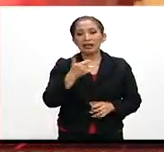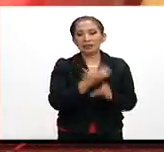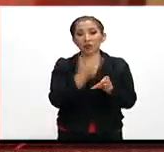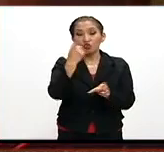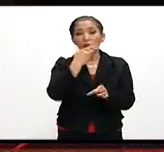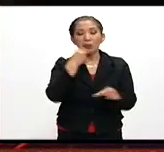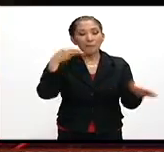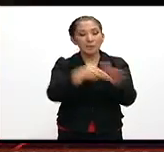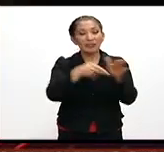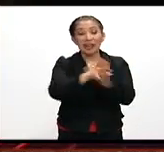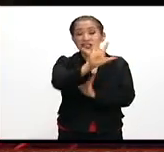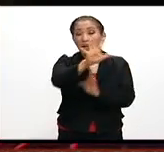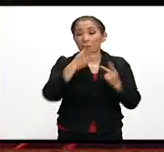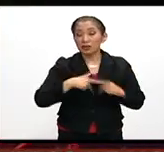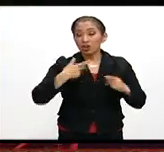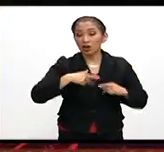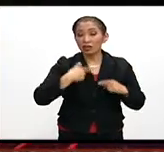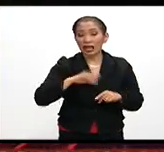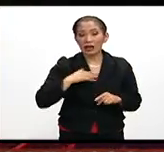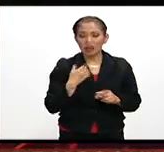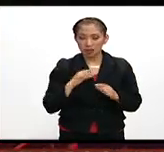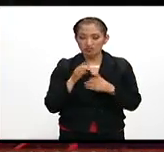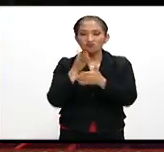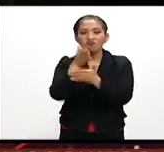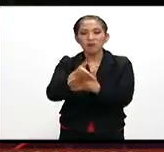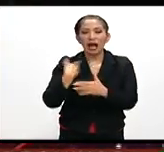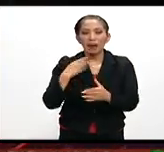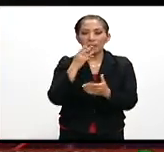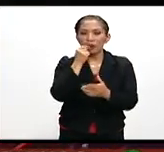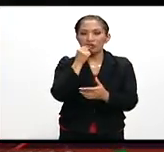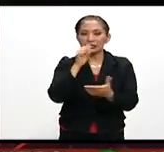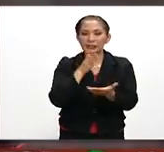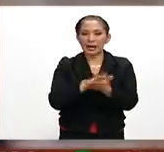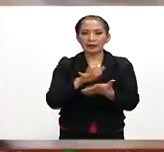un hombre asesina a cinco personas y se entrega a la policía.